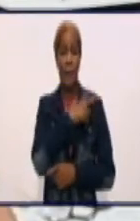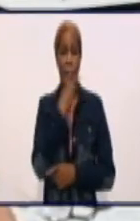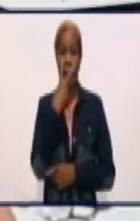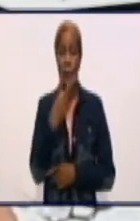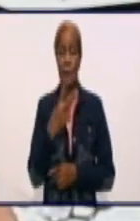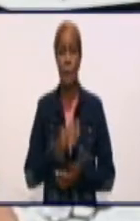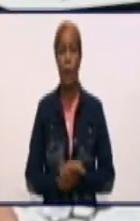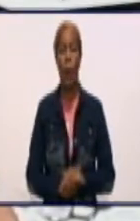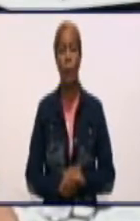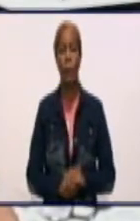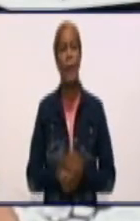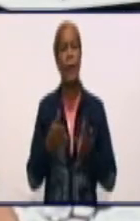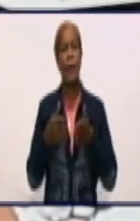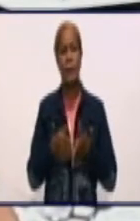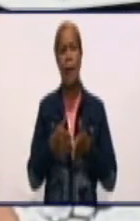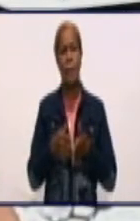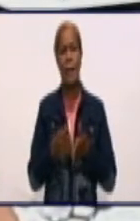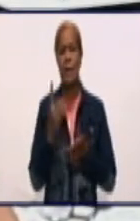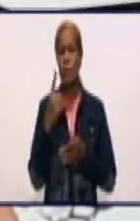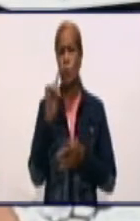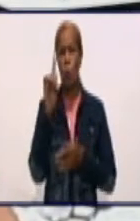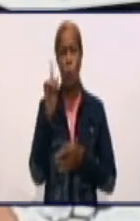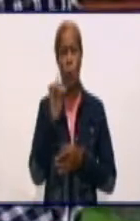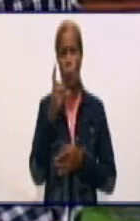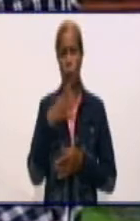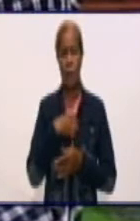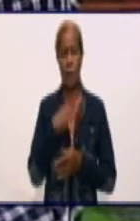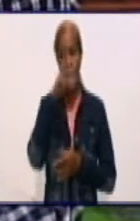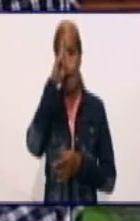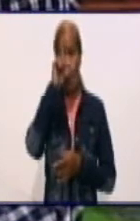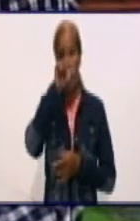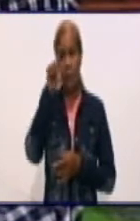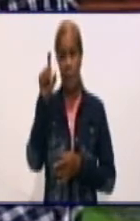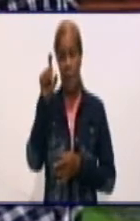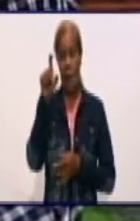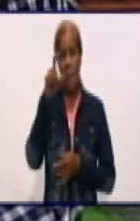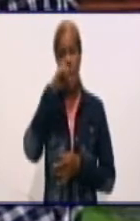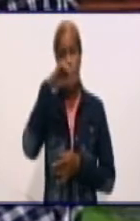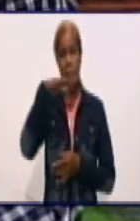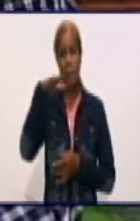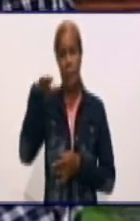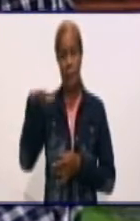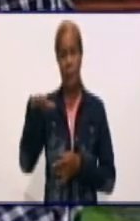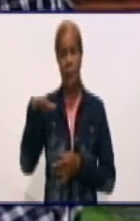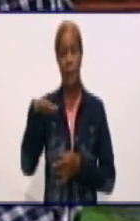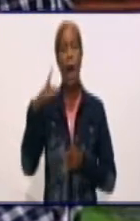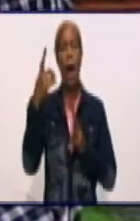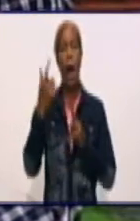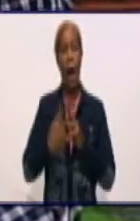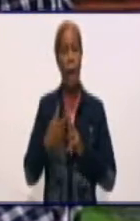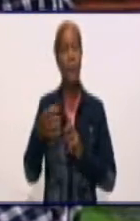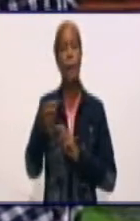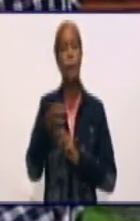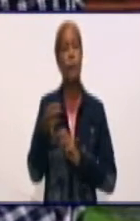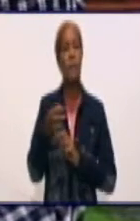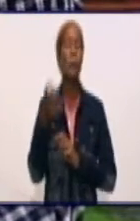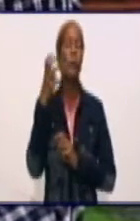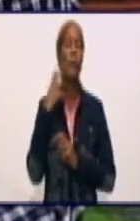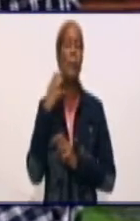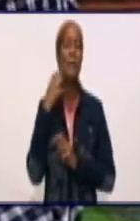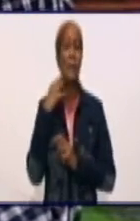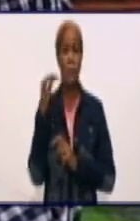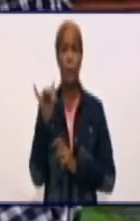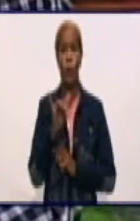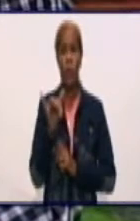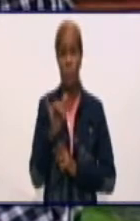solamente tiene el Hospital Infantil General Milanés. Hay hospital infantil en el municipio de Manzanillo también, que sufre